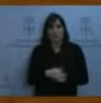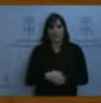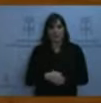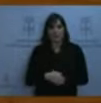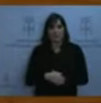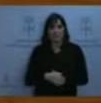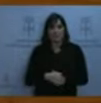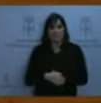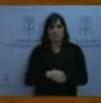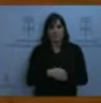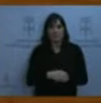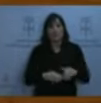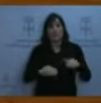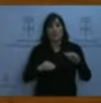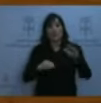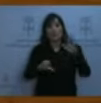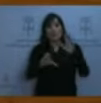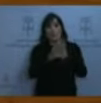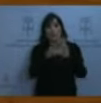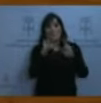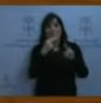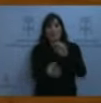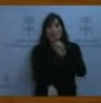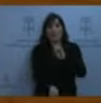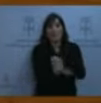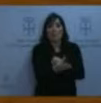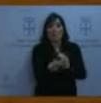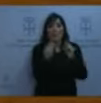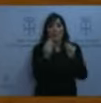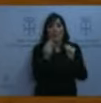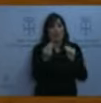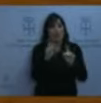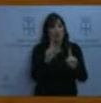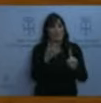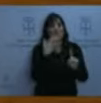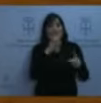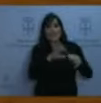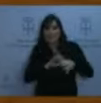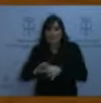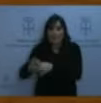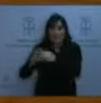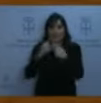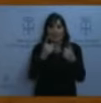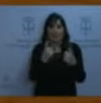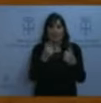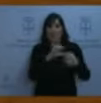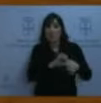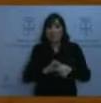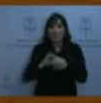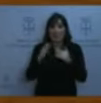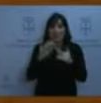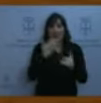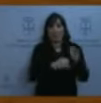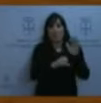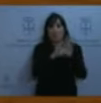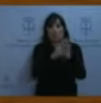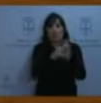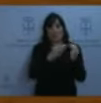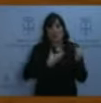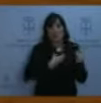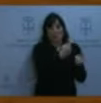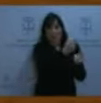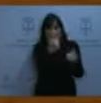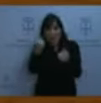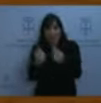buena si le faltara unidad. Y nada más contrario a esta unidad que las varias constituciones municipales y privilegiadas de algunos pueblos y provincias,